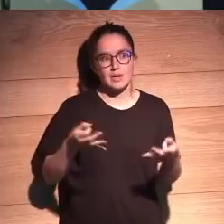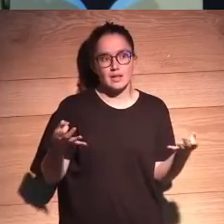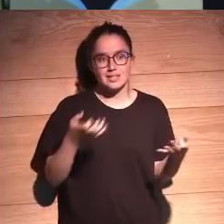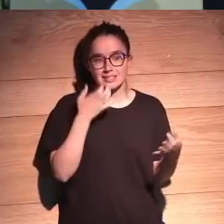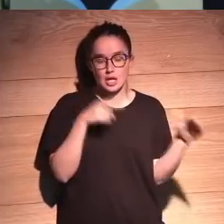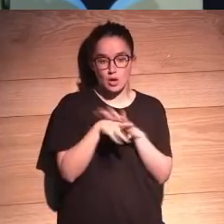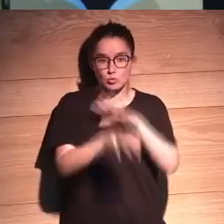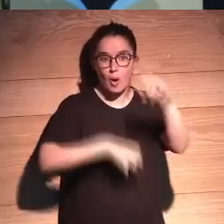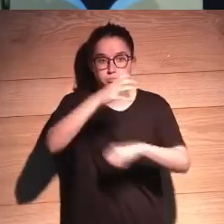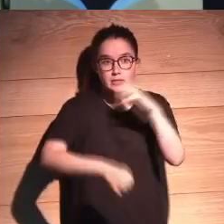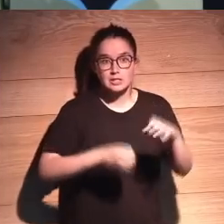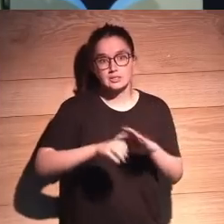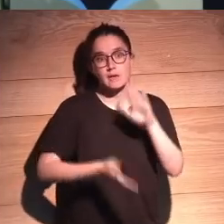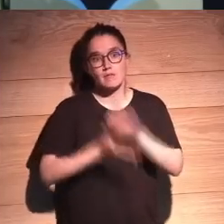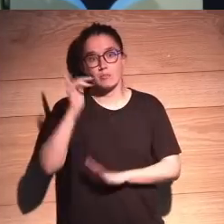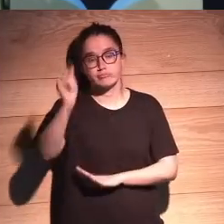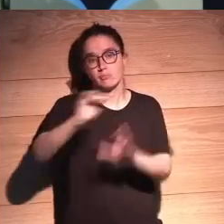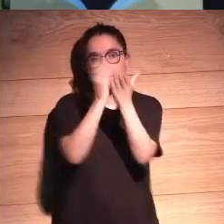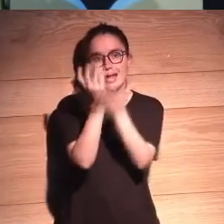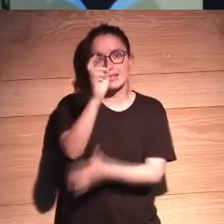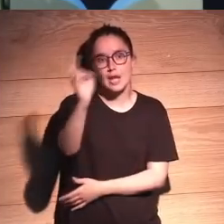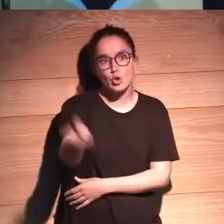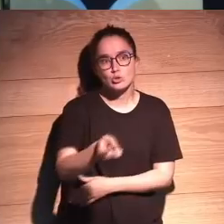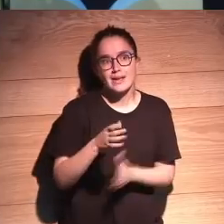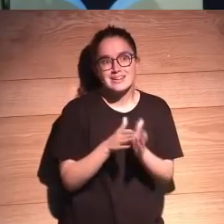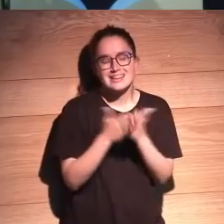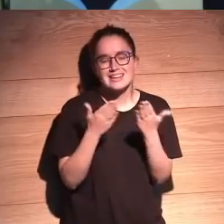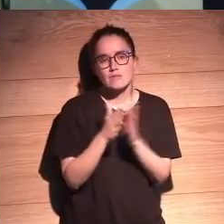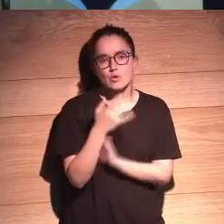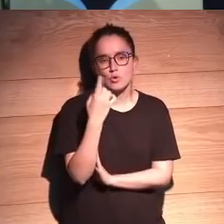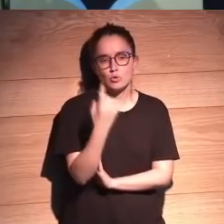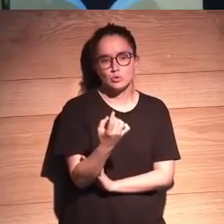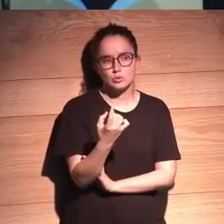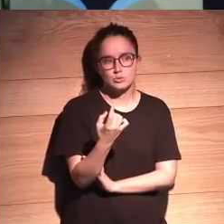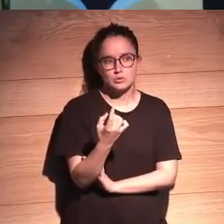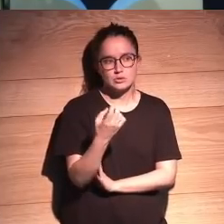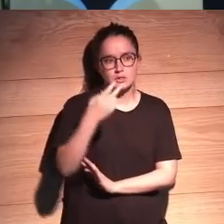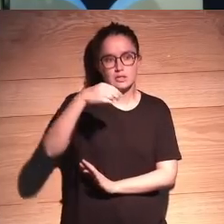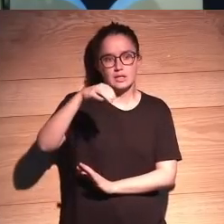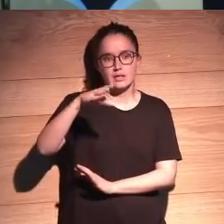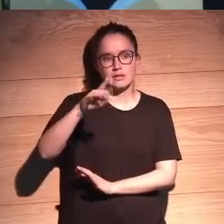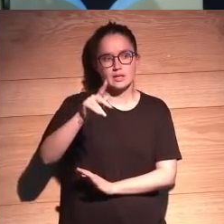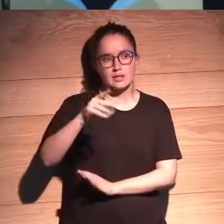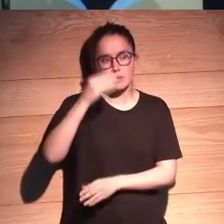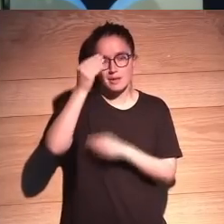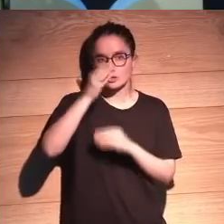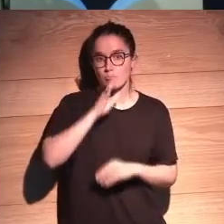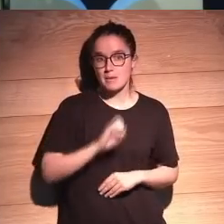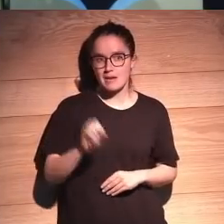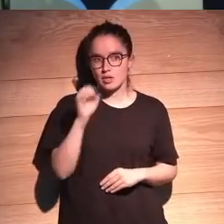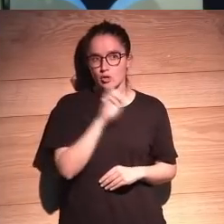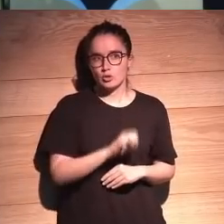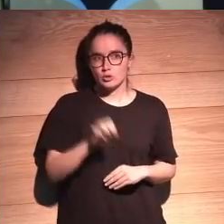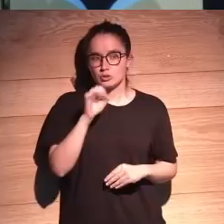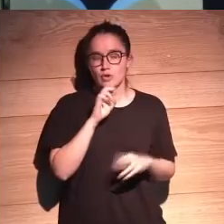devorará recursos si se irá a otro planeta bueno hay libros hay un libro del Nick Postrom este que me parece fantástico